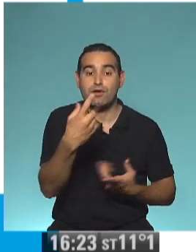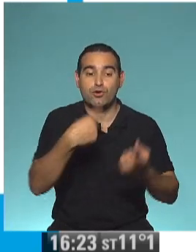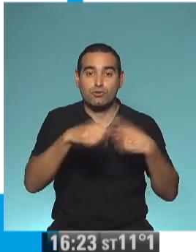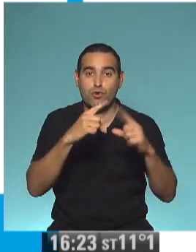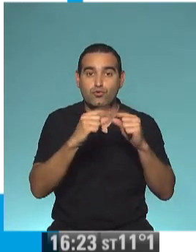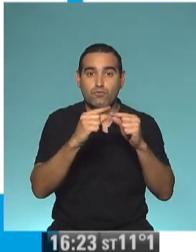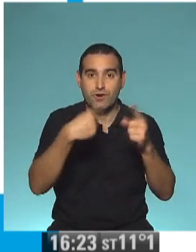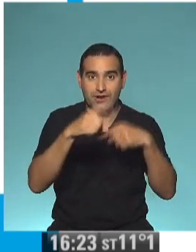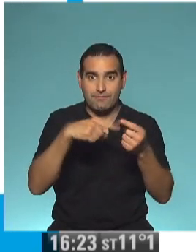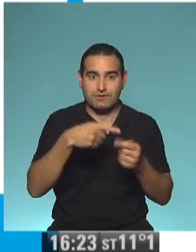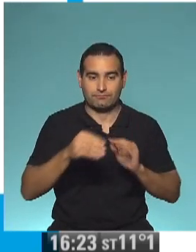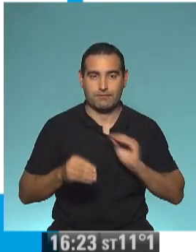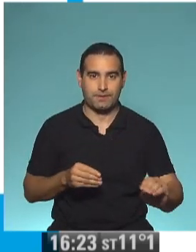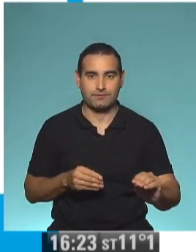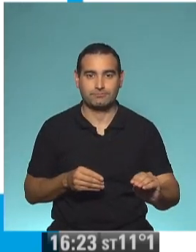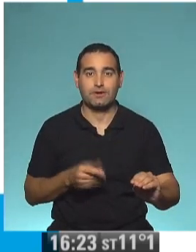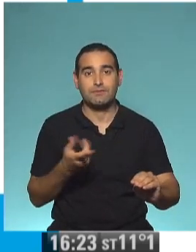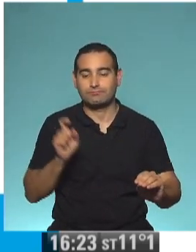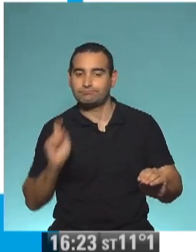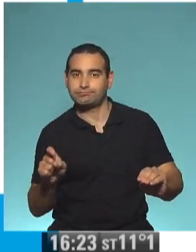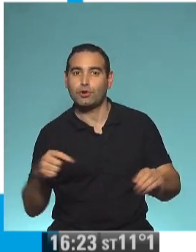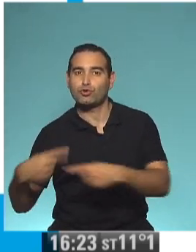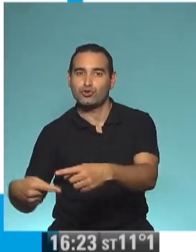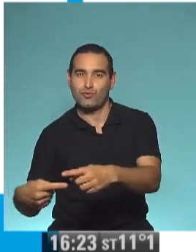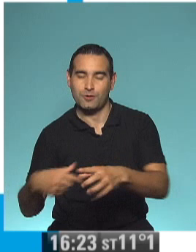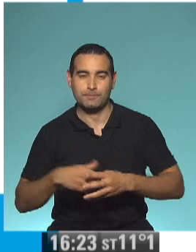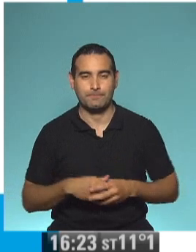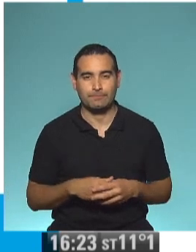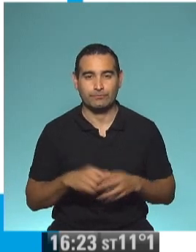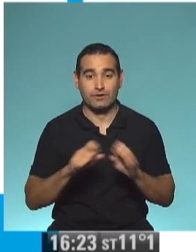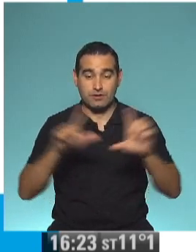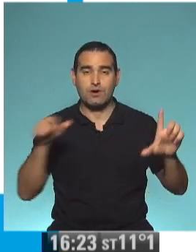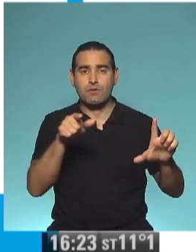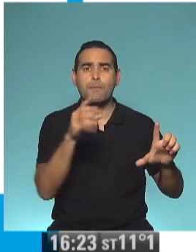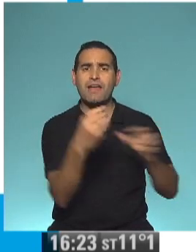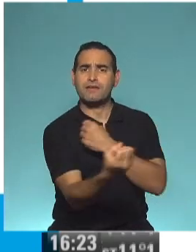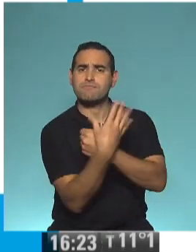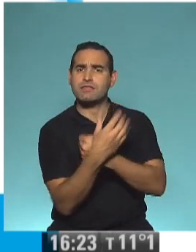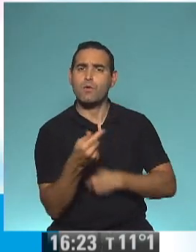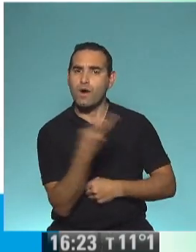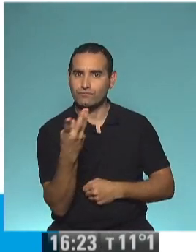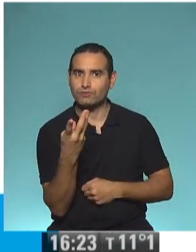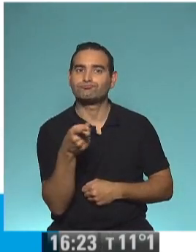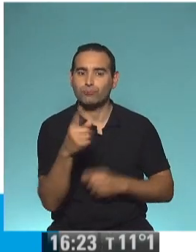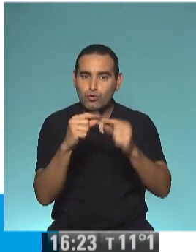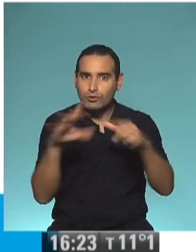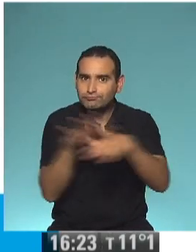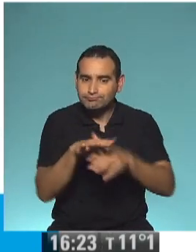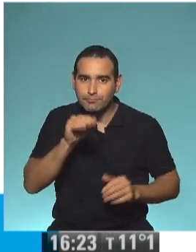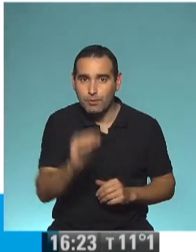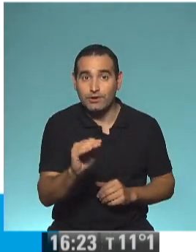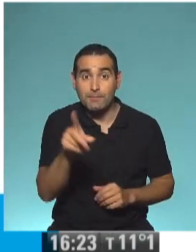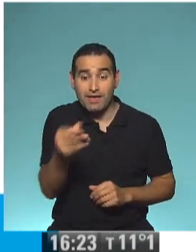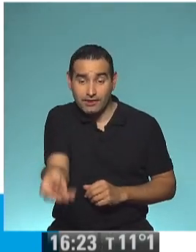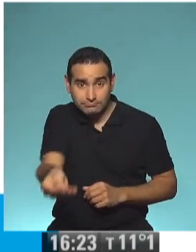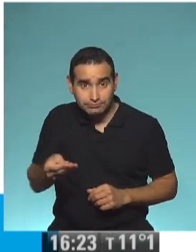numérico que te enviaron y presioná Continuar. Ingresá el importe exacto que te enviaron. Retirá el